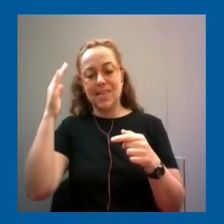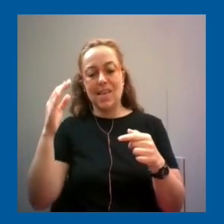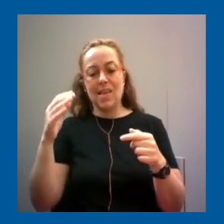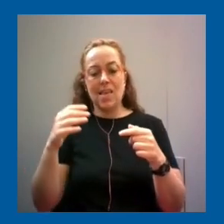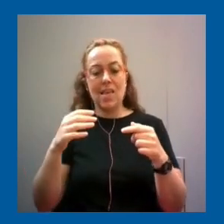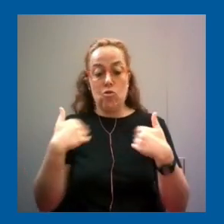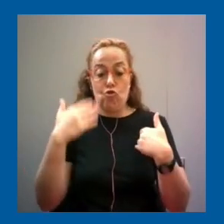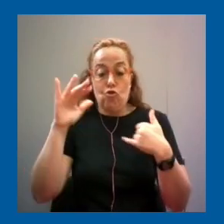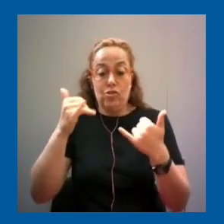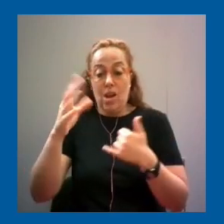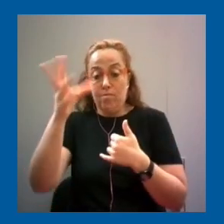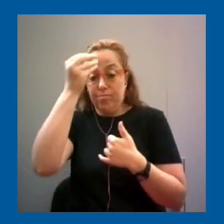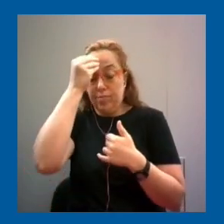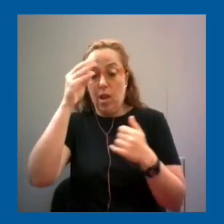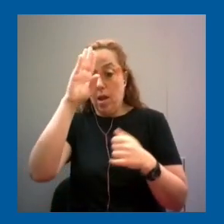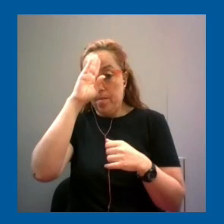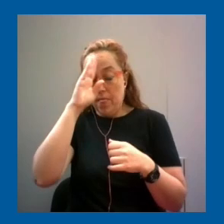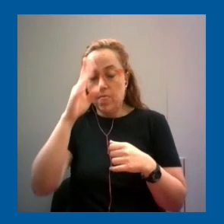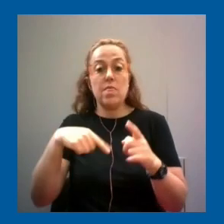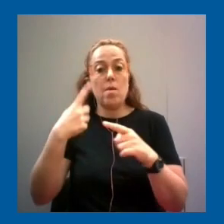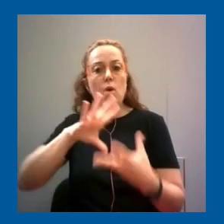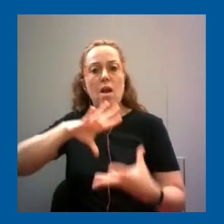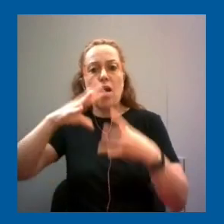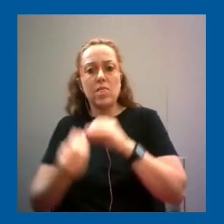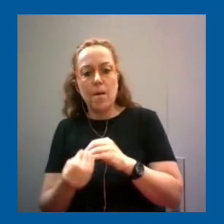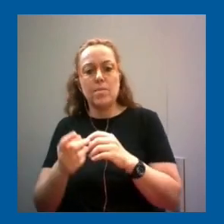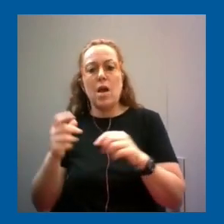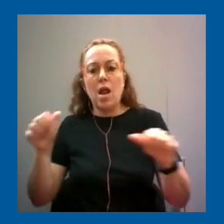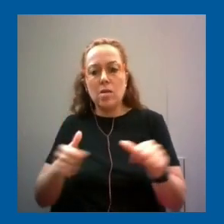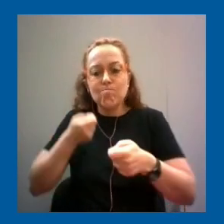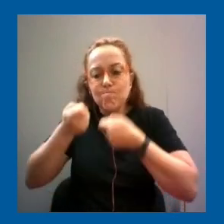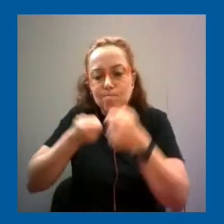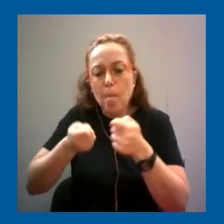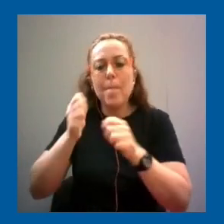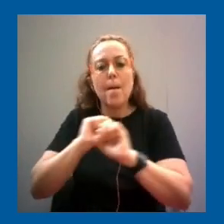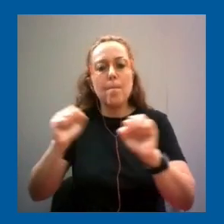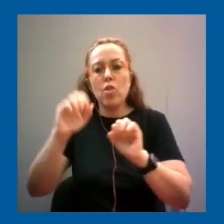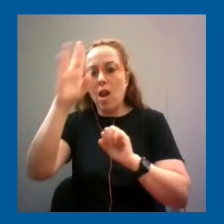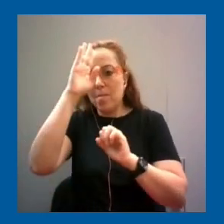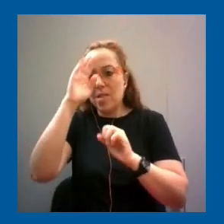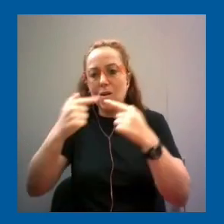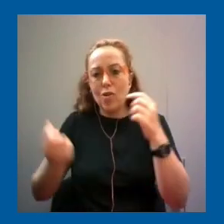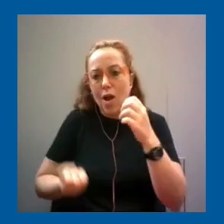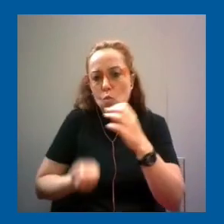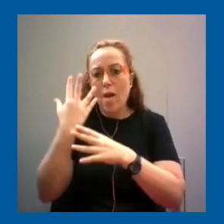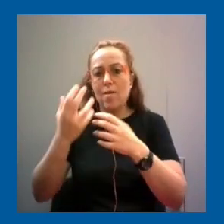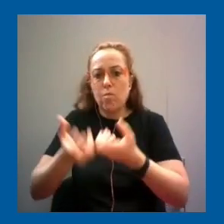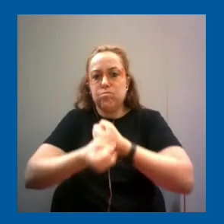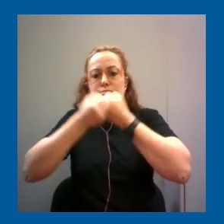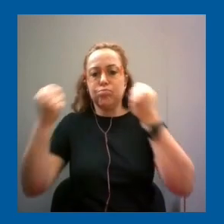digitales en herramientas que nos permitan desarrollar aprendizajes. Y ahí, bueno, nuestro